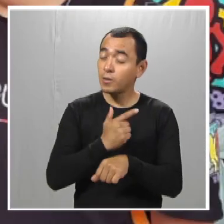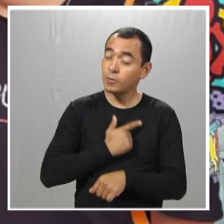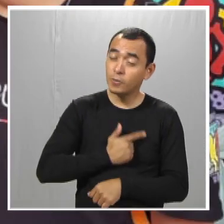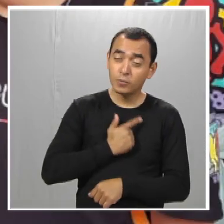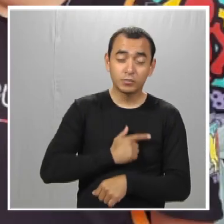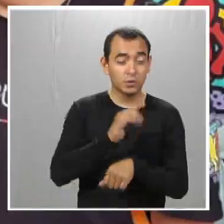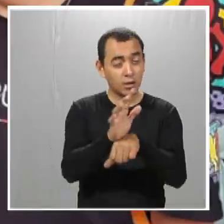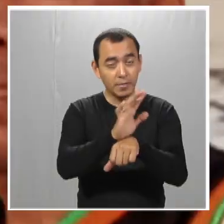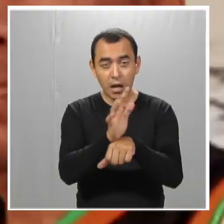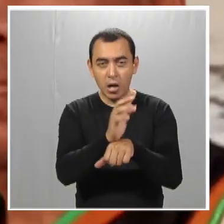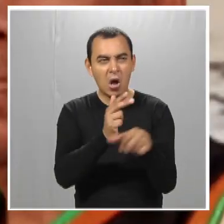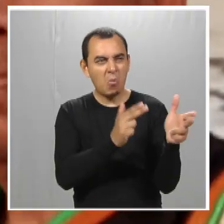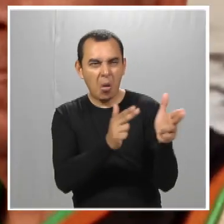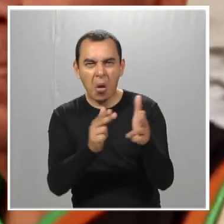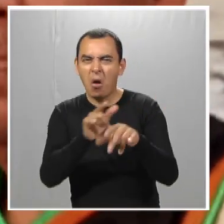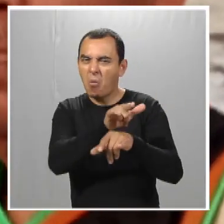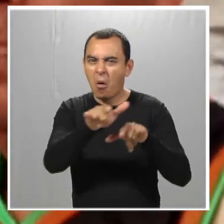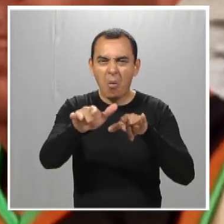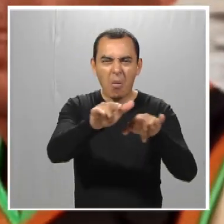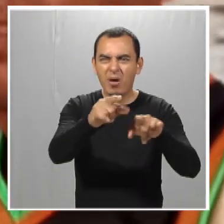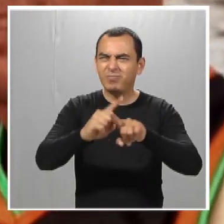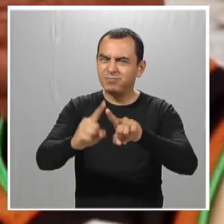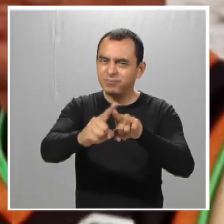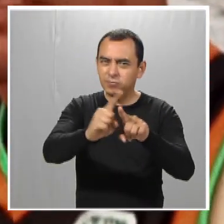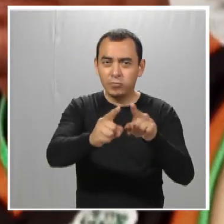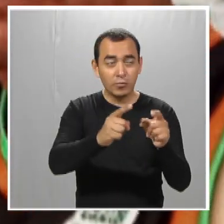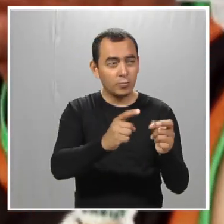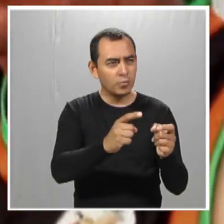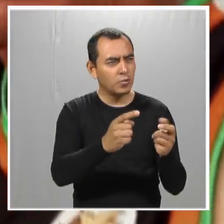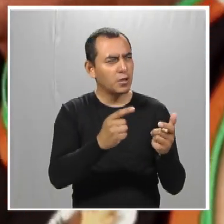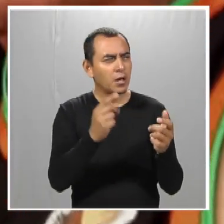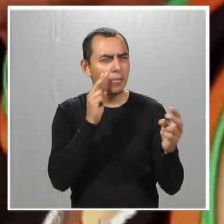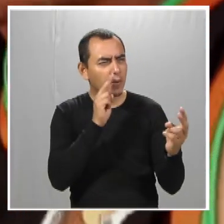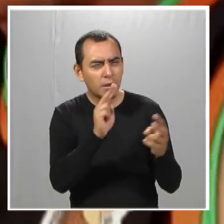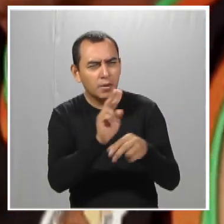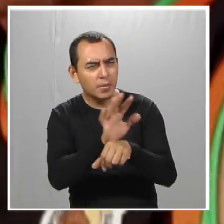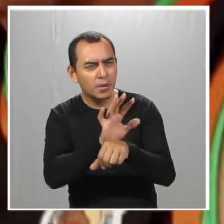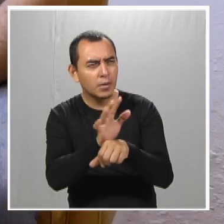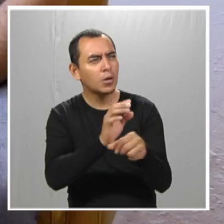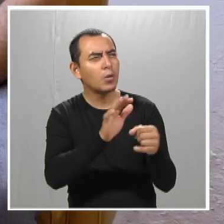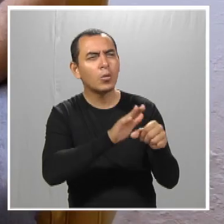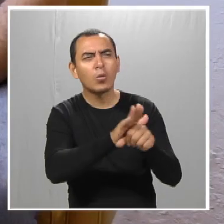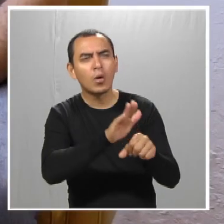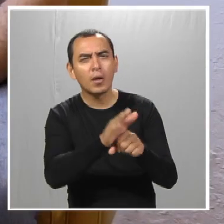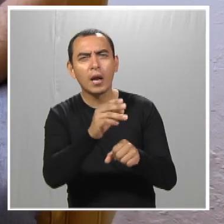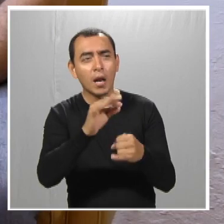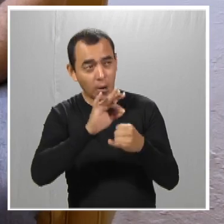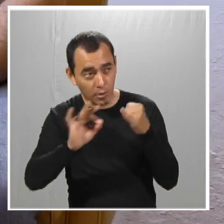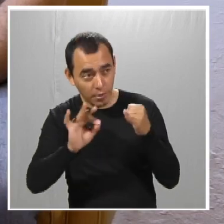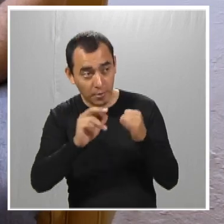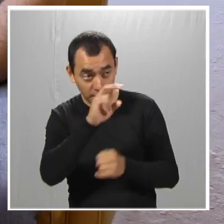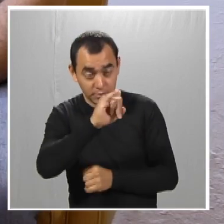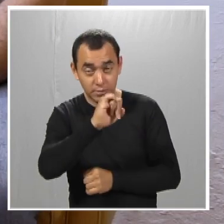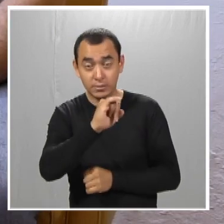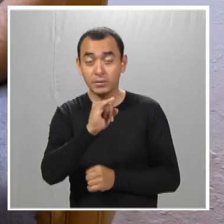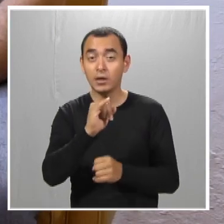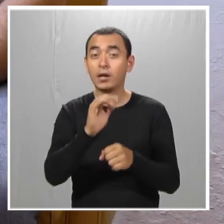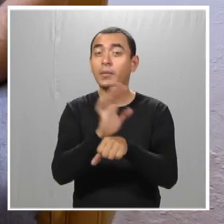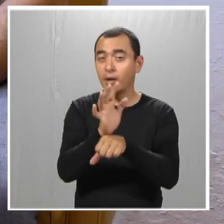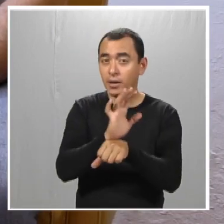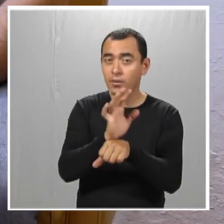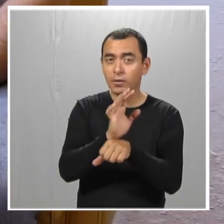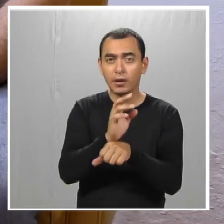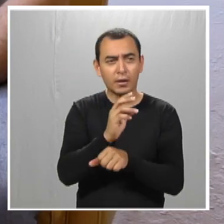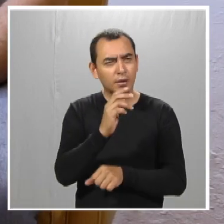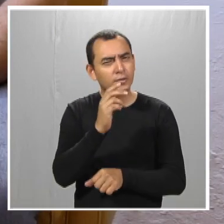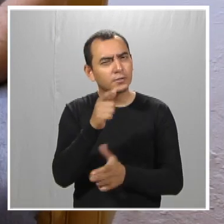las películas de acción. De las películas que hemos ido a ver, ¿cuál es la que más te ha gustado? Sí, bueno. ¿La de la última vez? Sí. ¿Sí? Sí. Sí, es